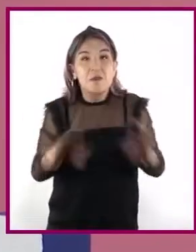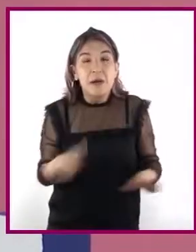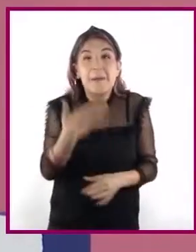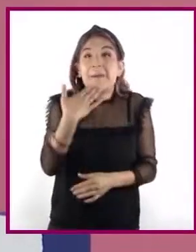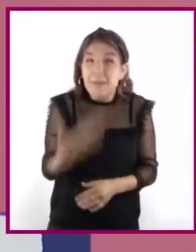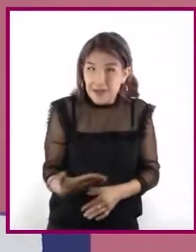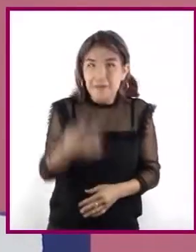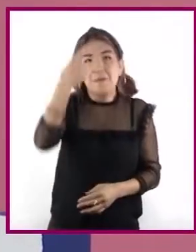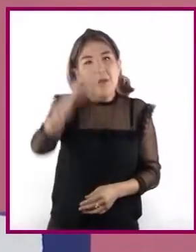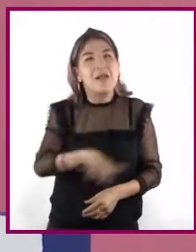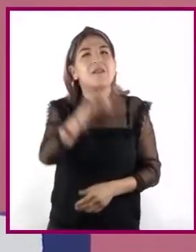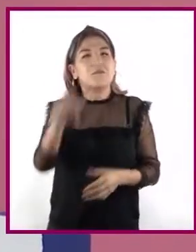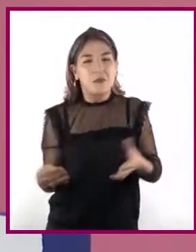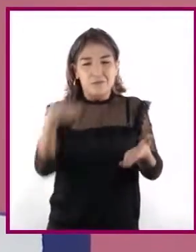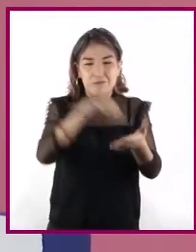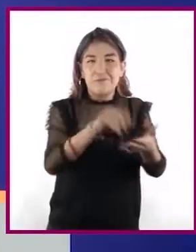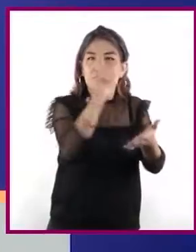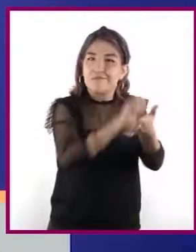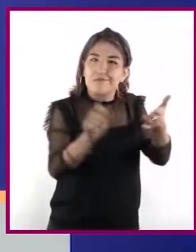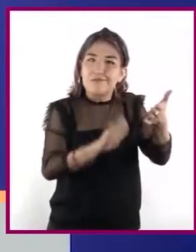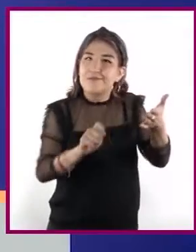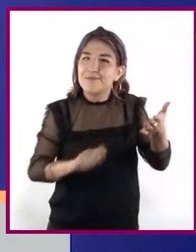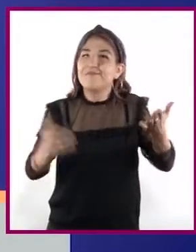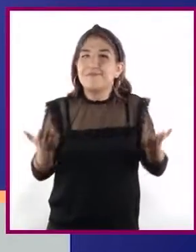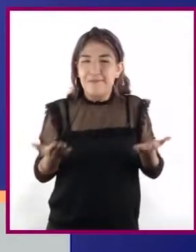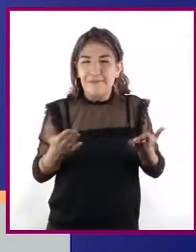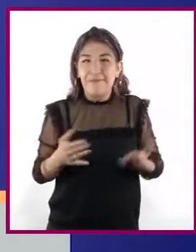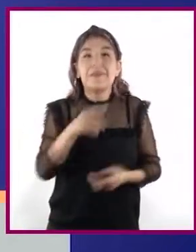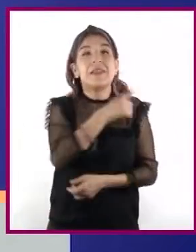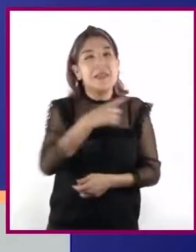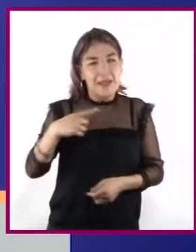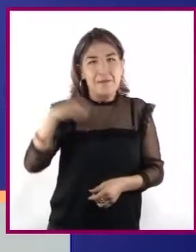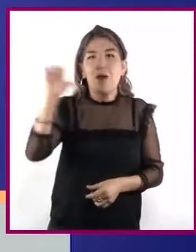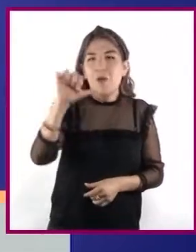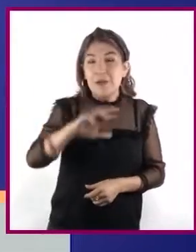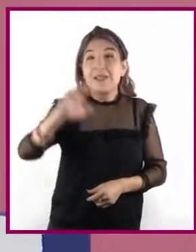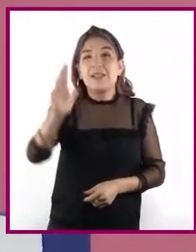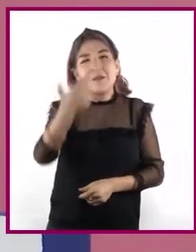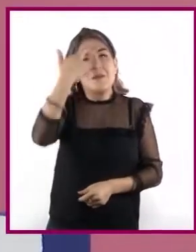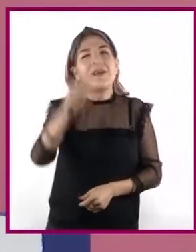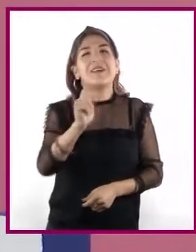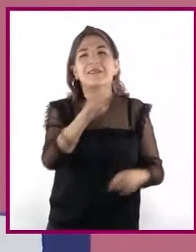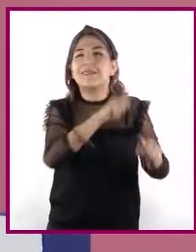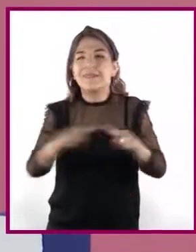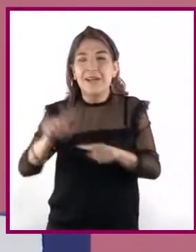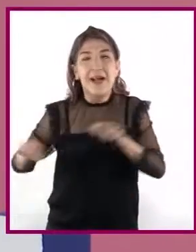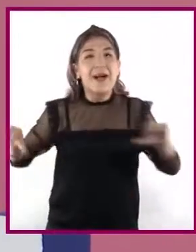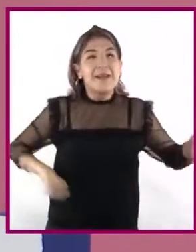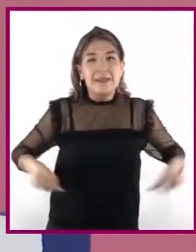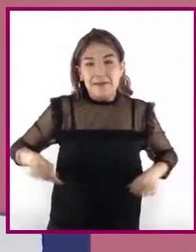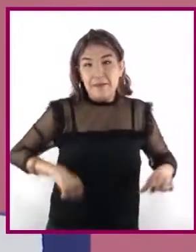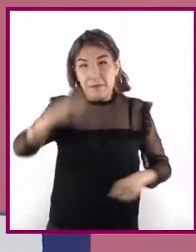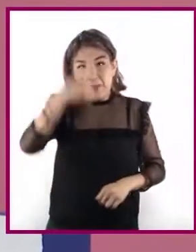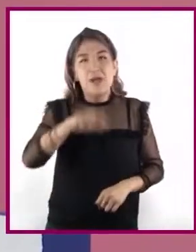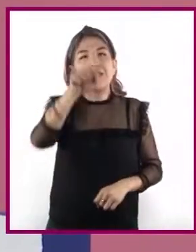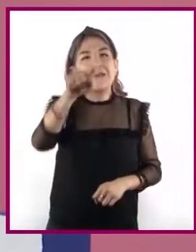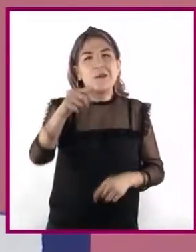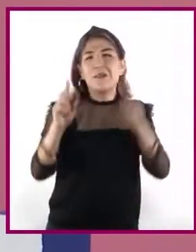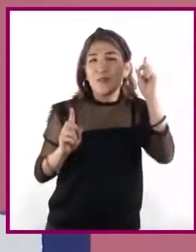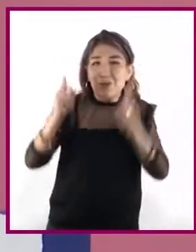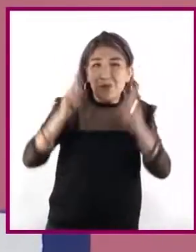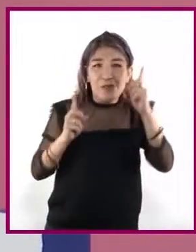adecuada para nuestro propósito. Recordaremos algunas de las estrategias para superar las